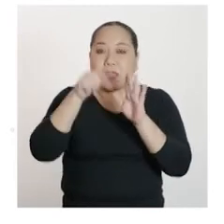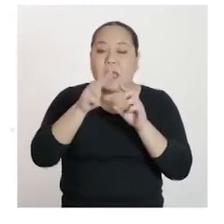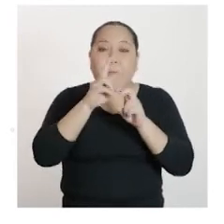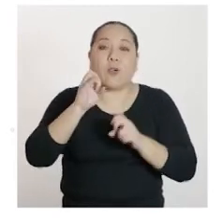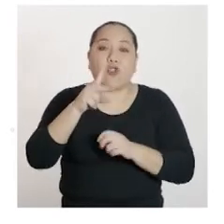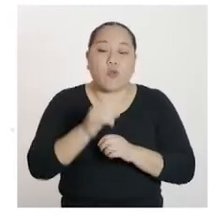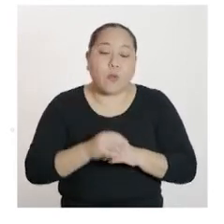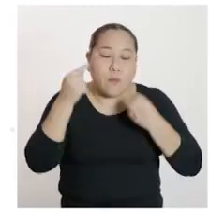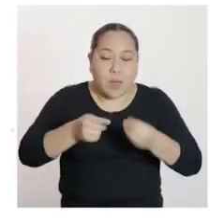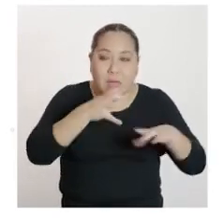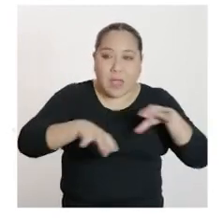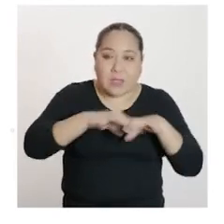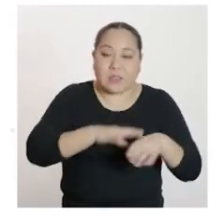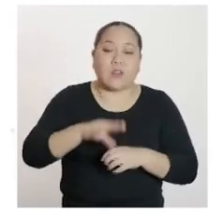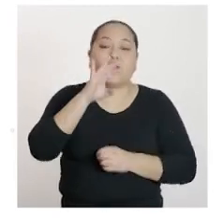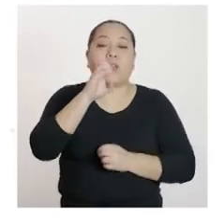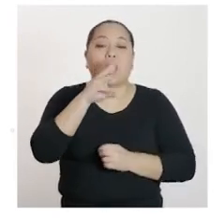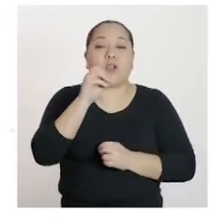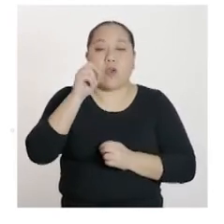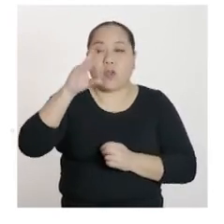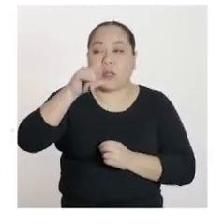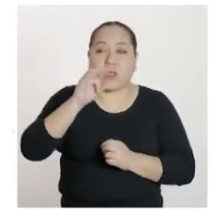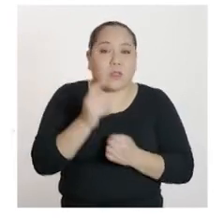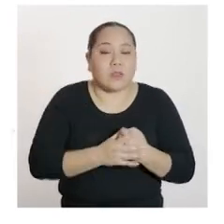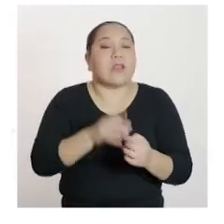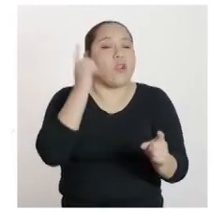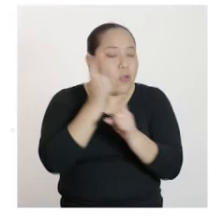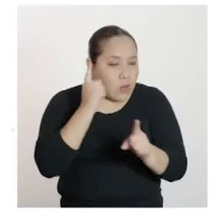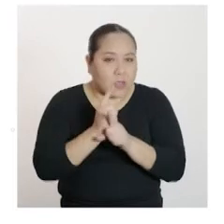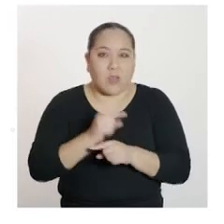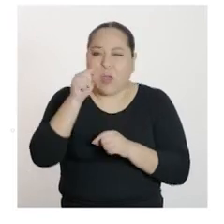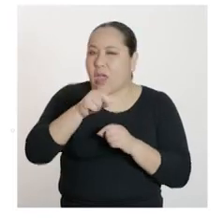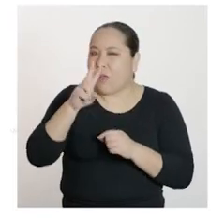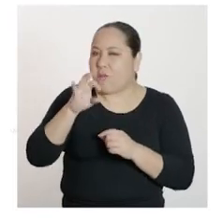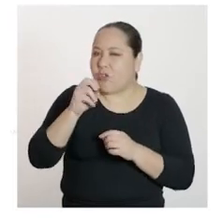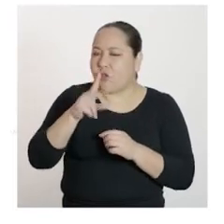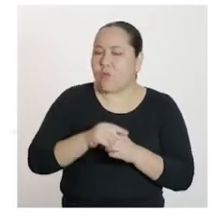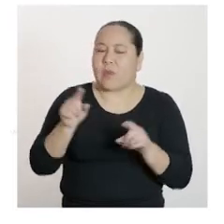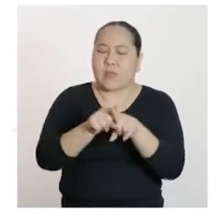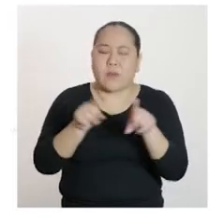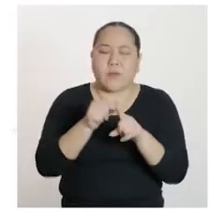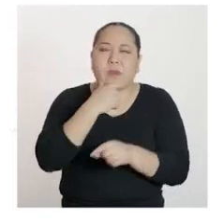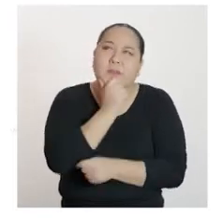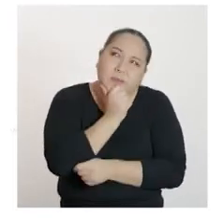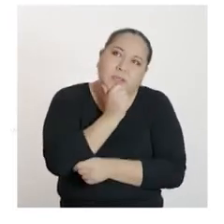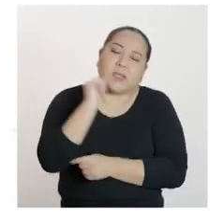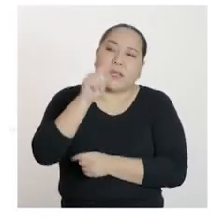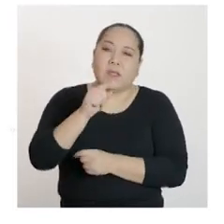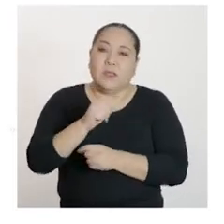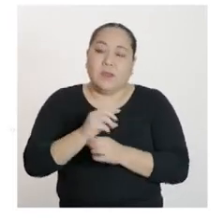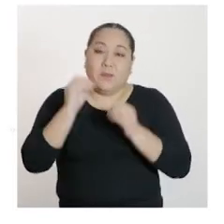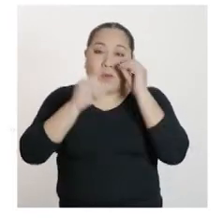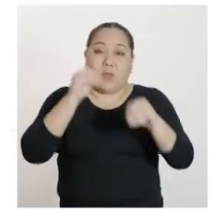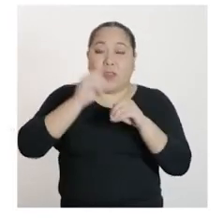molde para fabricar los ecoladrillos. ¡Exacto! ¿El volumen también se pudo haber expresado en función de P? Sí,